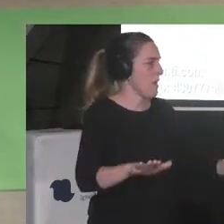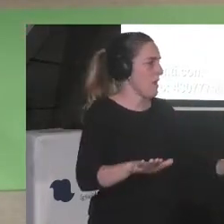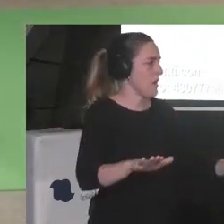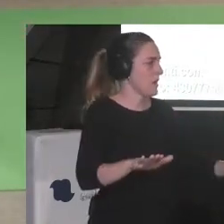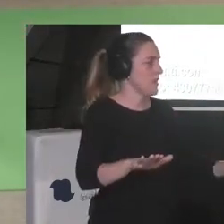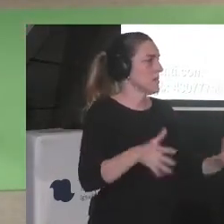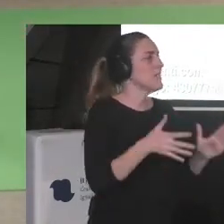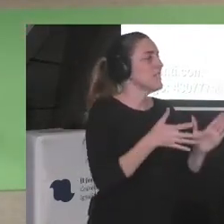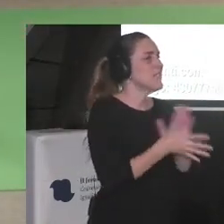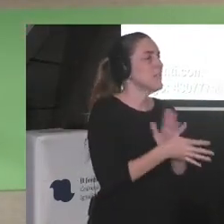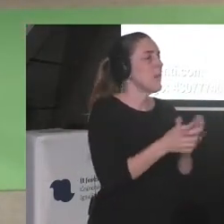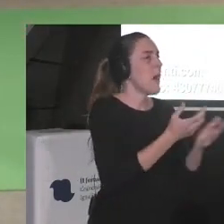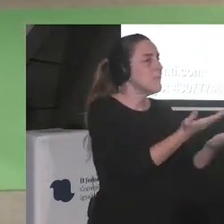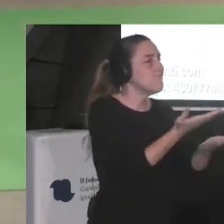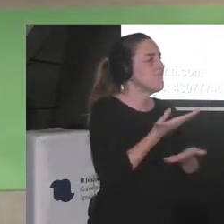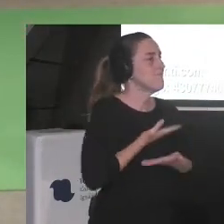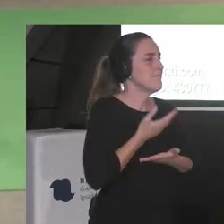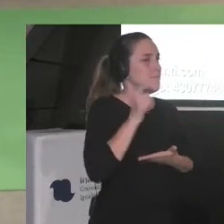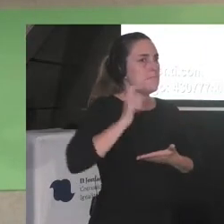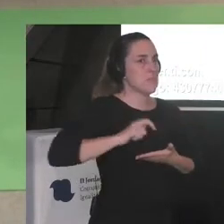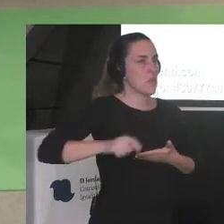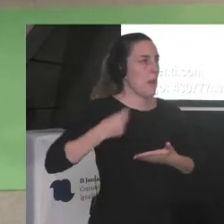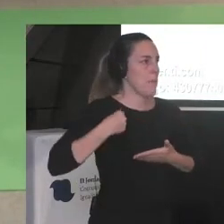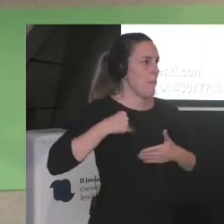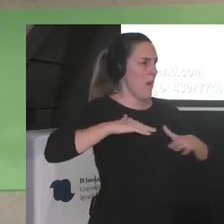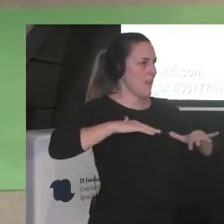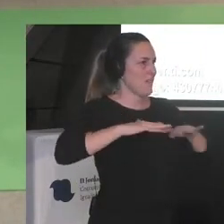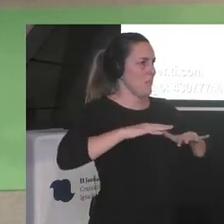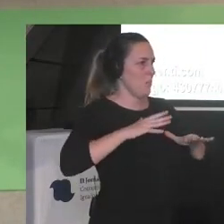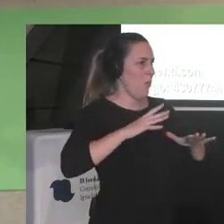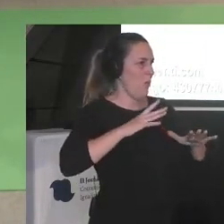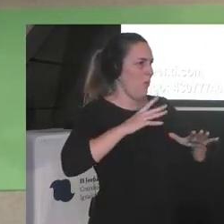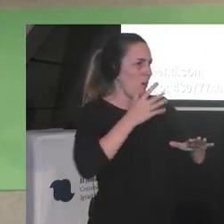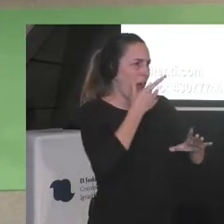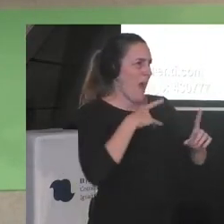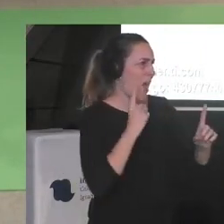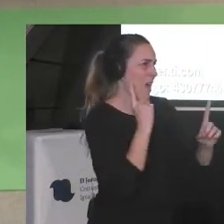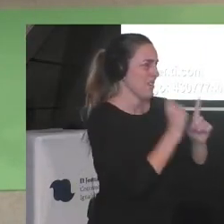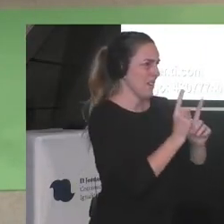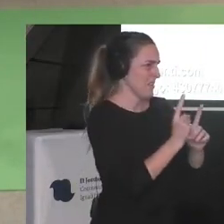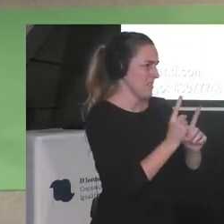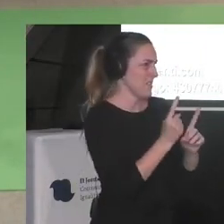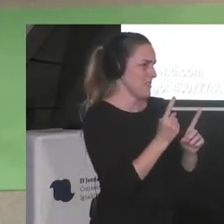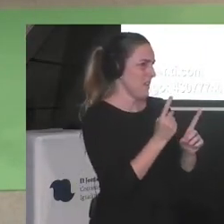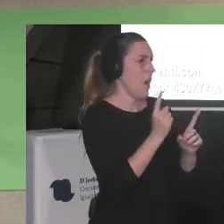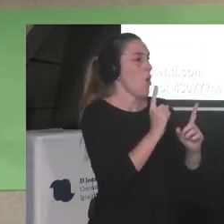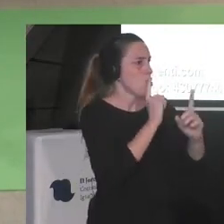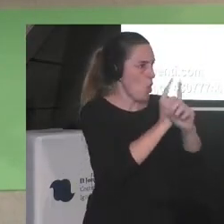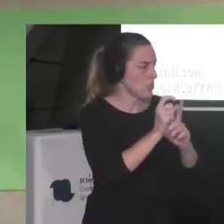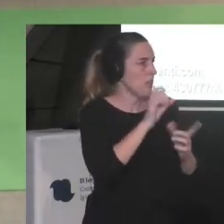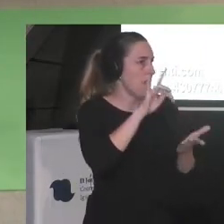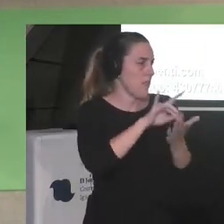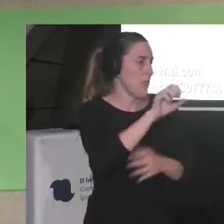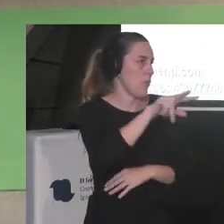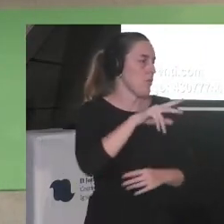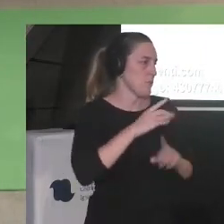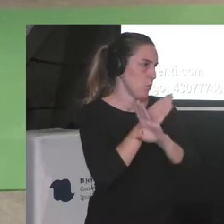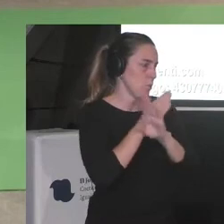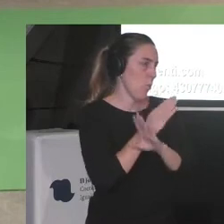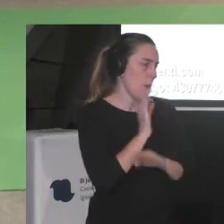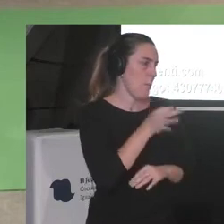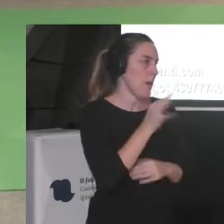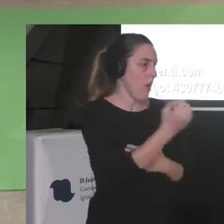detrás de los que estamos la gente que hacemos activismo antirracista contra el 12 de octubre a mí la verdad es que